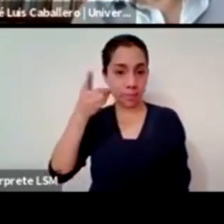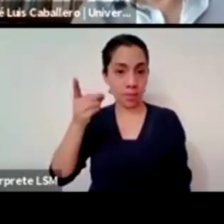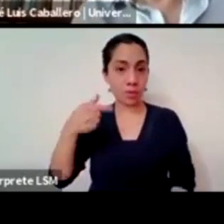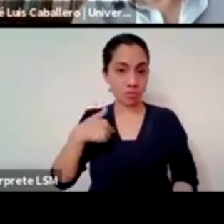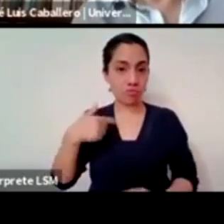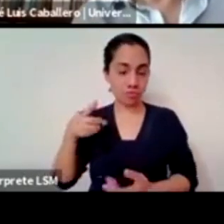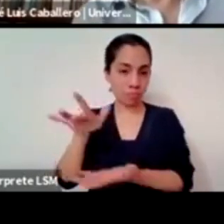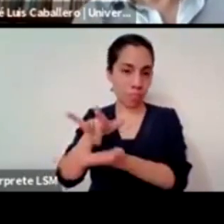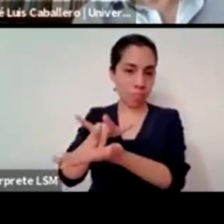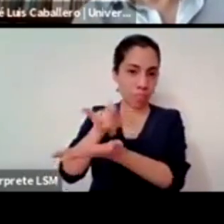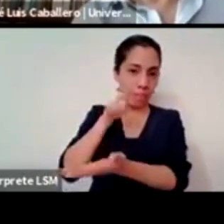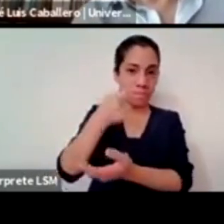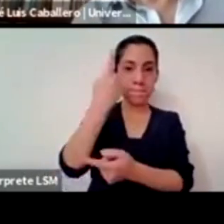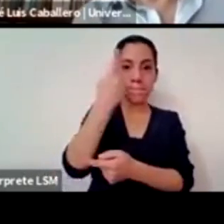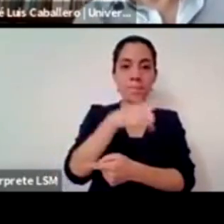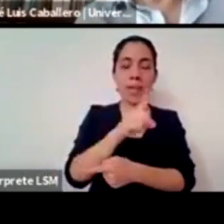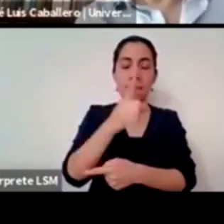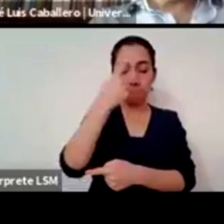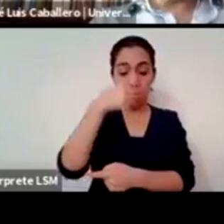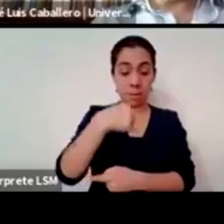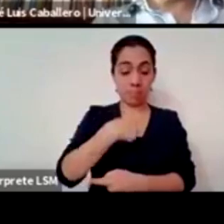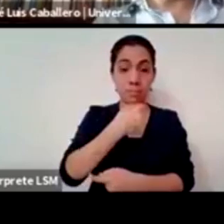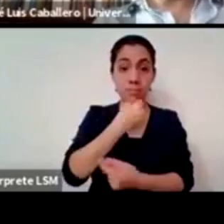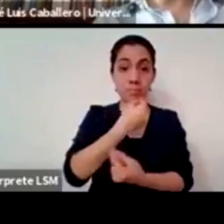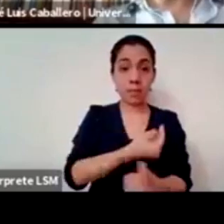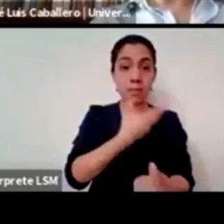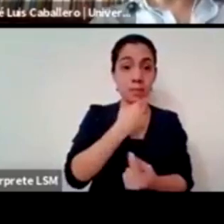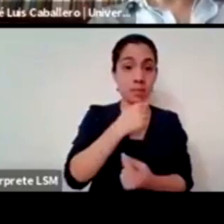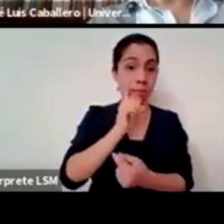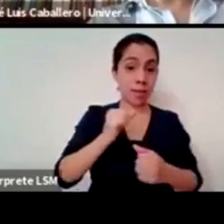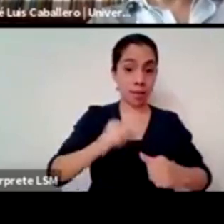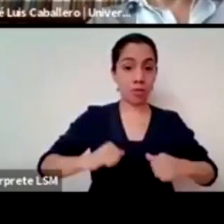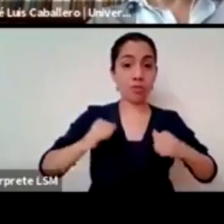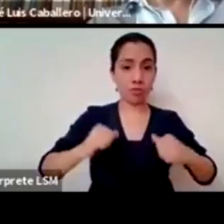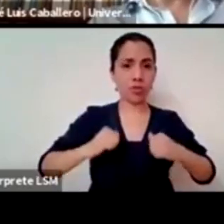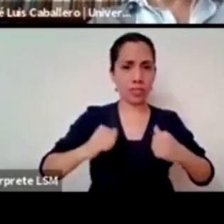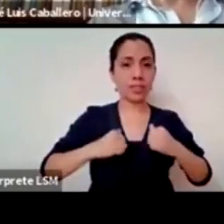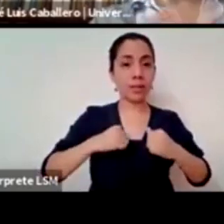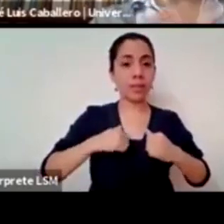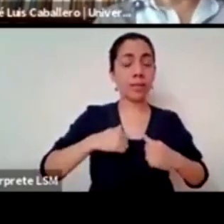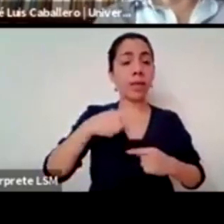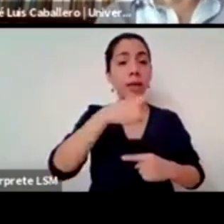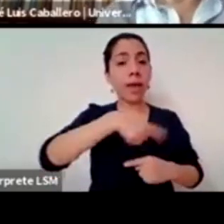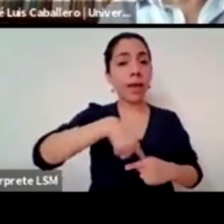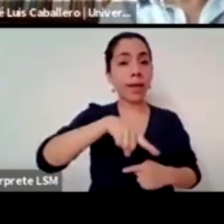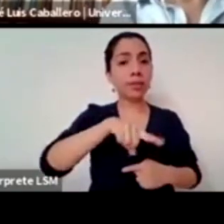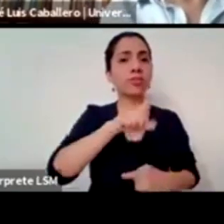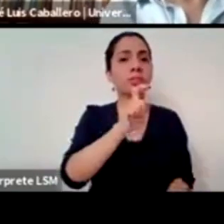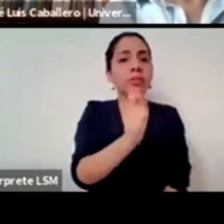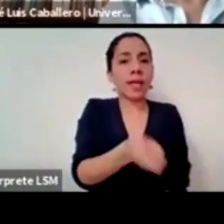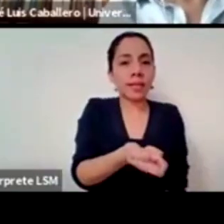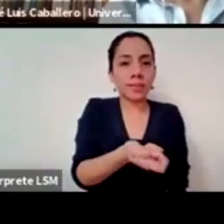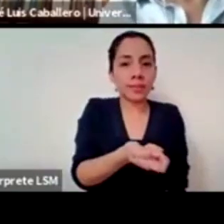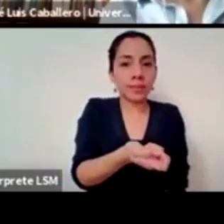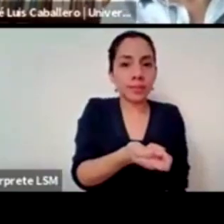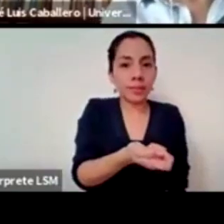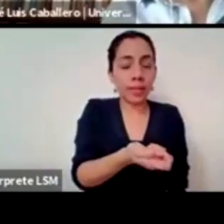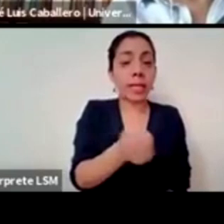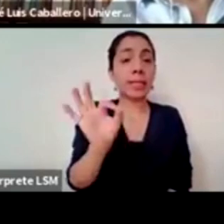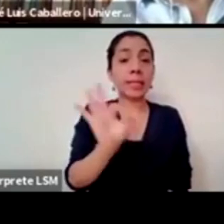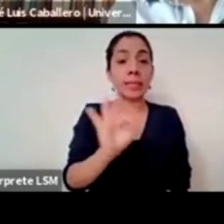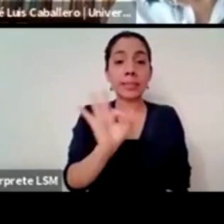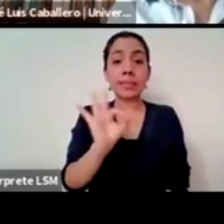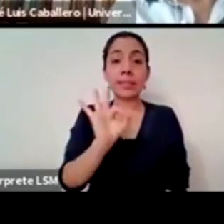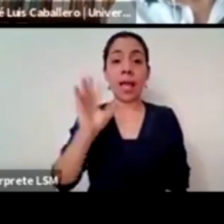los niños niñas y adolescentes son en el mundo que conocemos un espacio que los adultos creen virgen